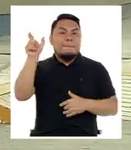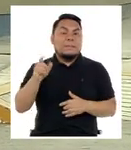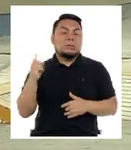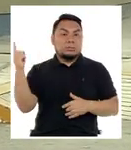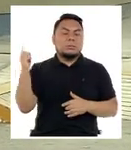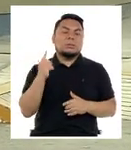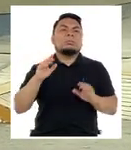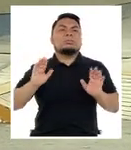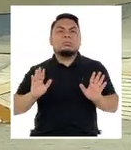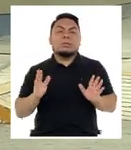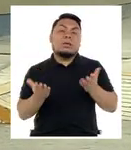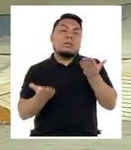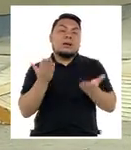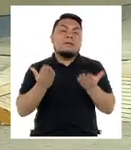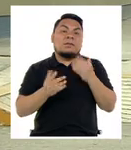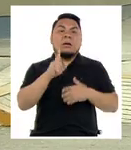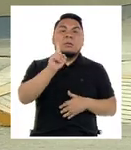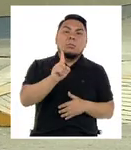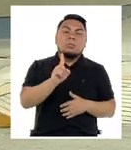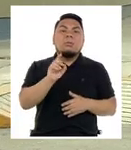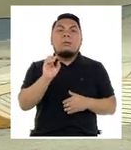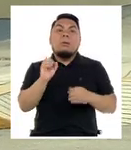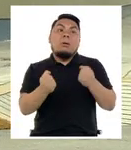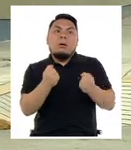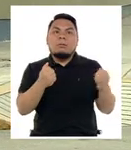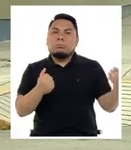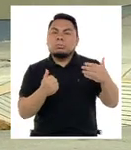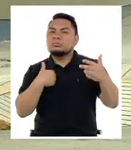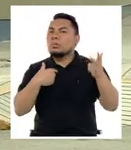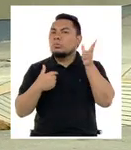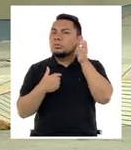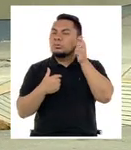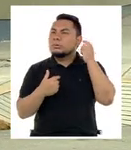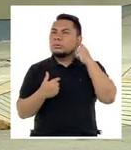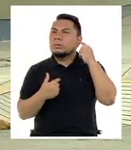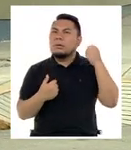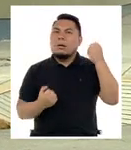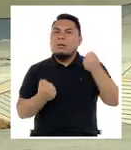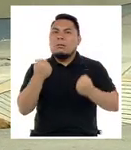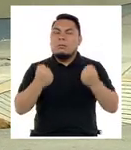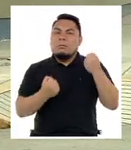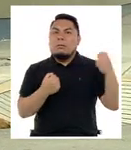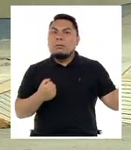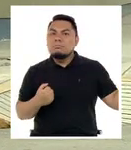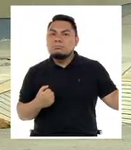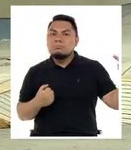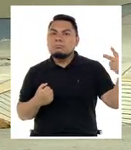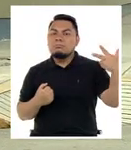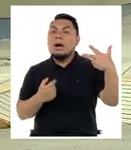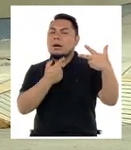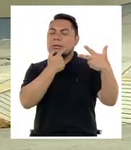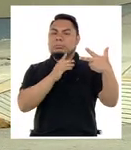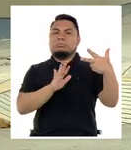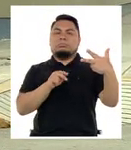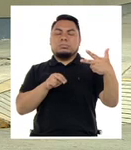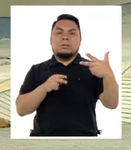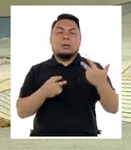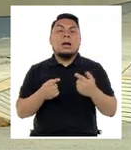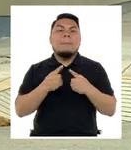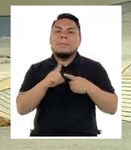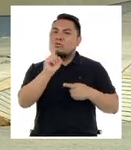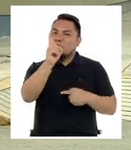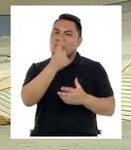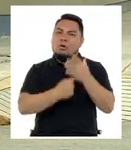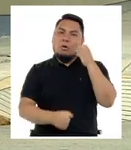porque puede ser que venga uno y otro carro. Por ejemplo, yo escucho cuando viene o cuando no viene un carro, pero no